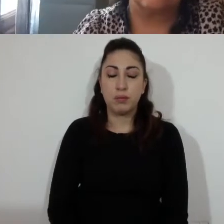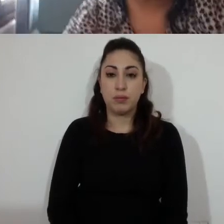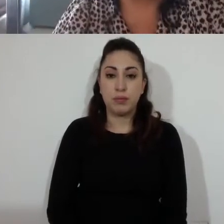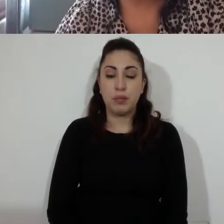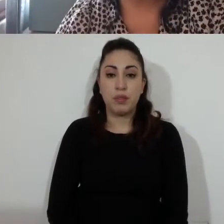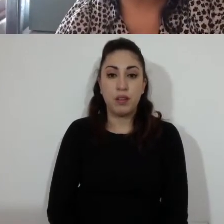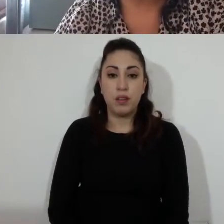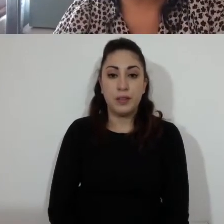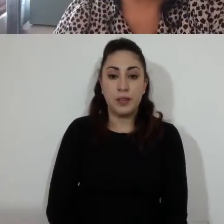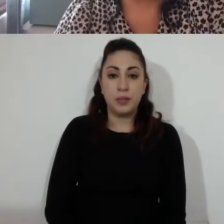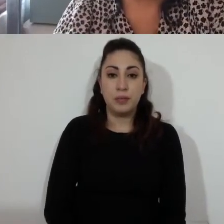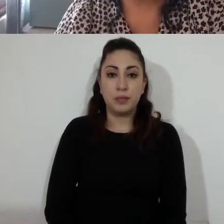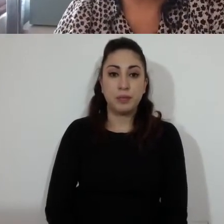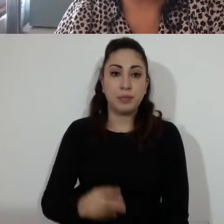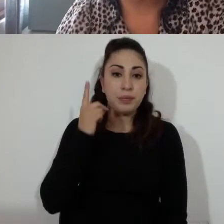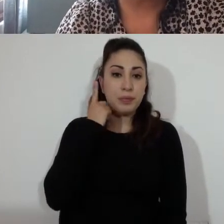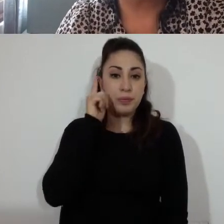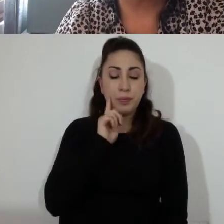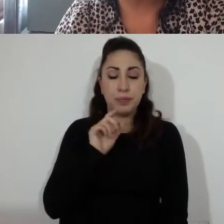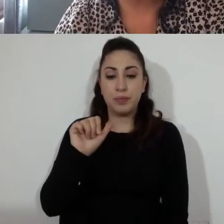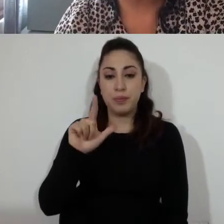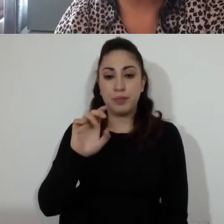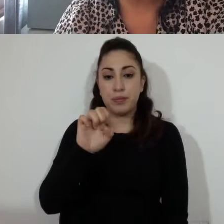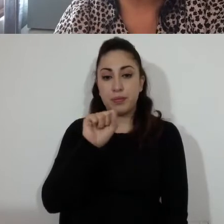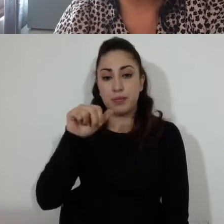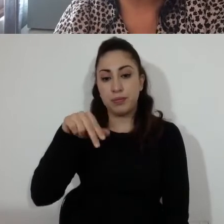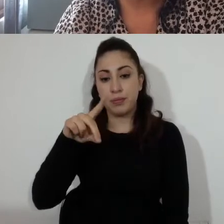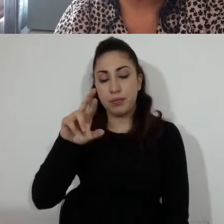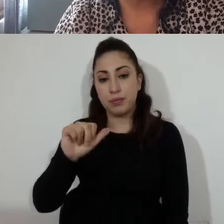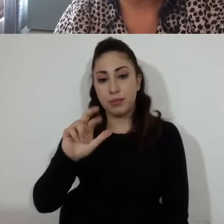Diputada Alessandra Rojo de la Vega Pícolo.